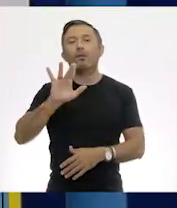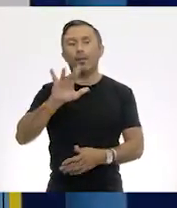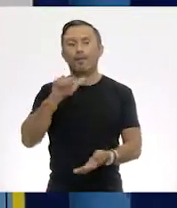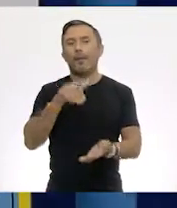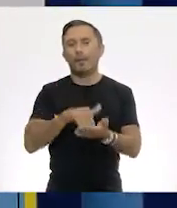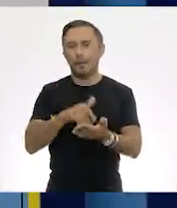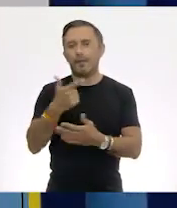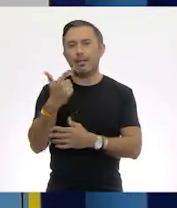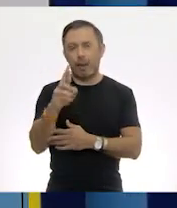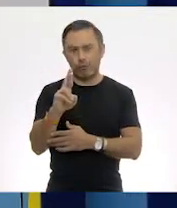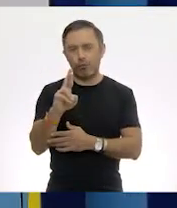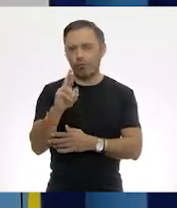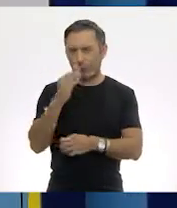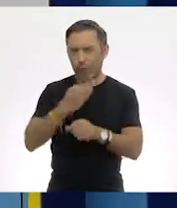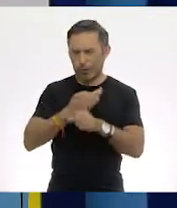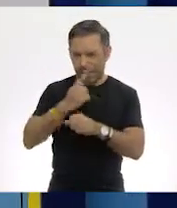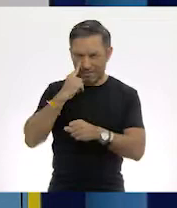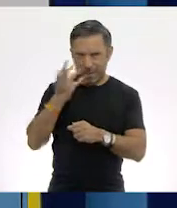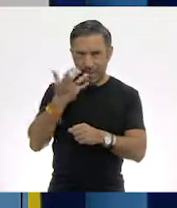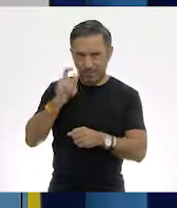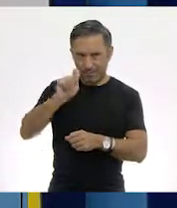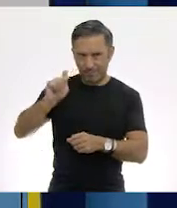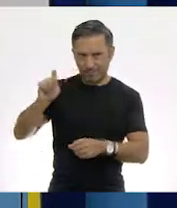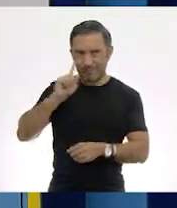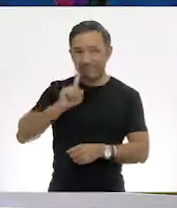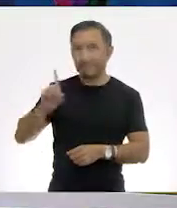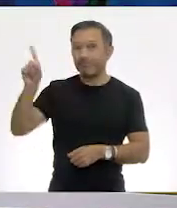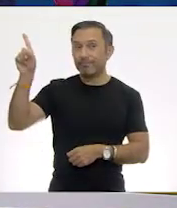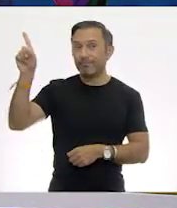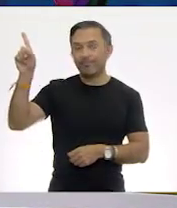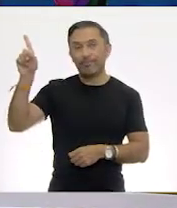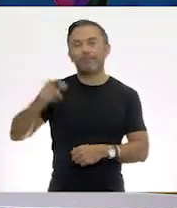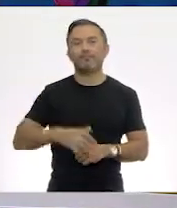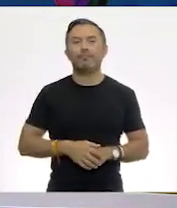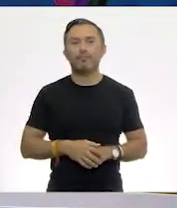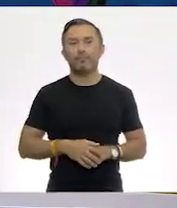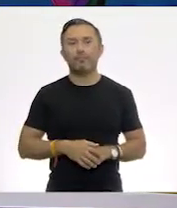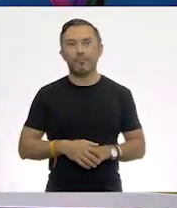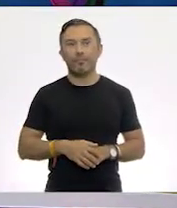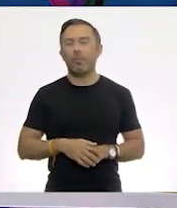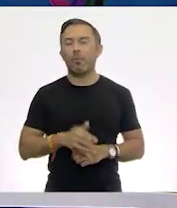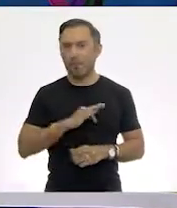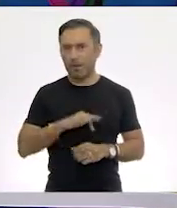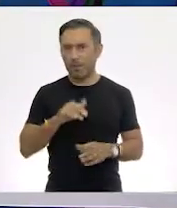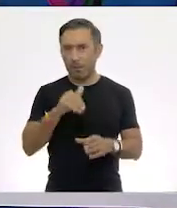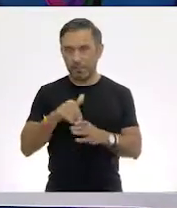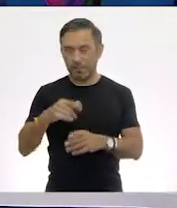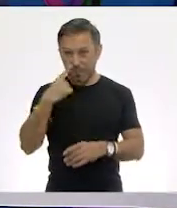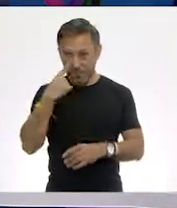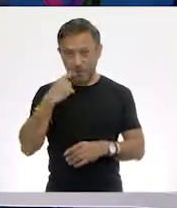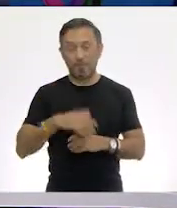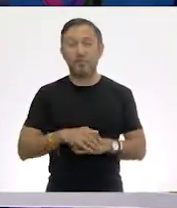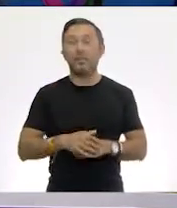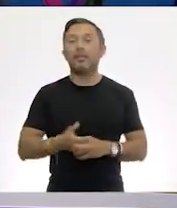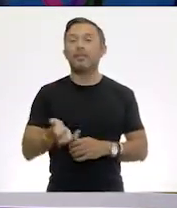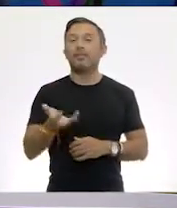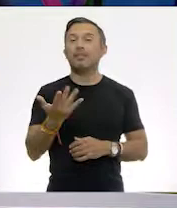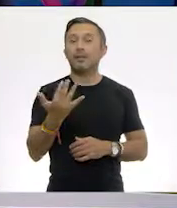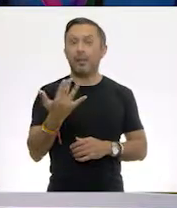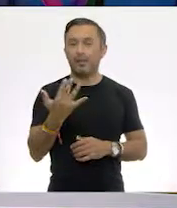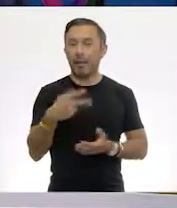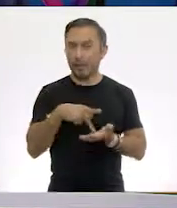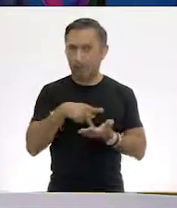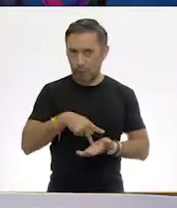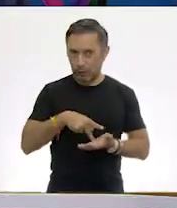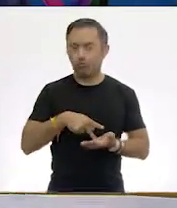vamos a hacerlo aquí. Sí. Ahora sí podríamos empacar porque, miren, vamos a dividir los 50 kilogramos.